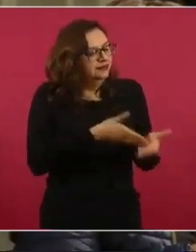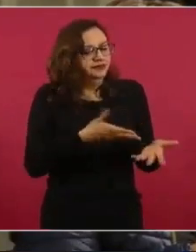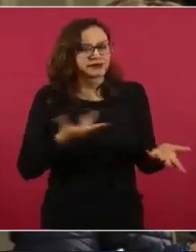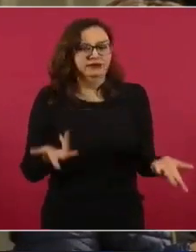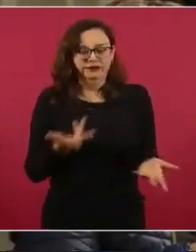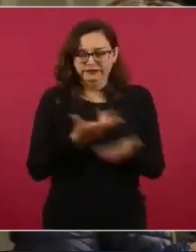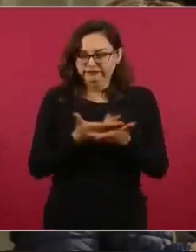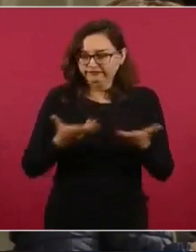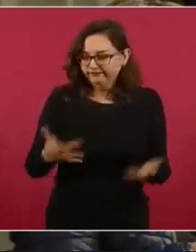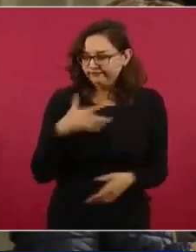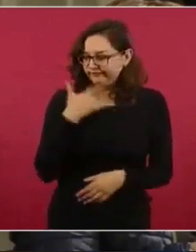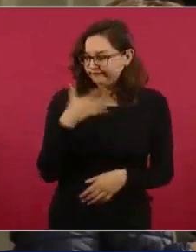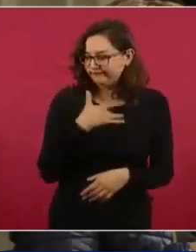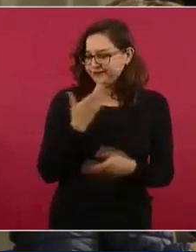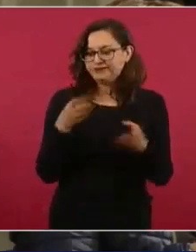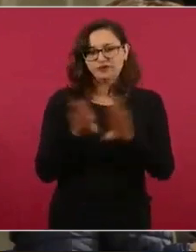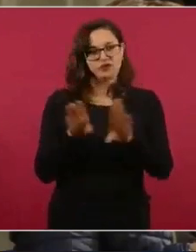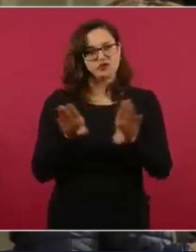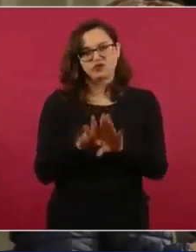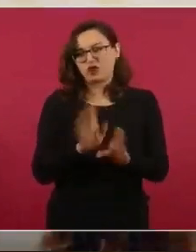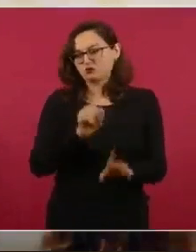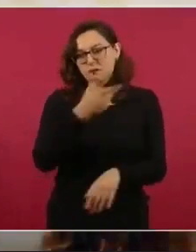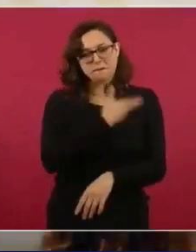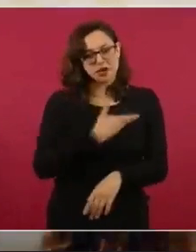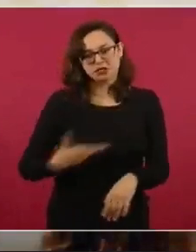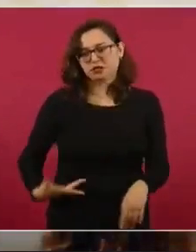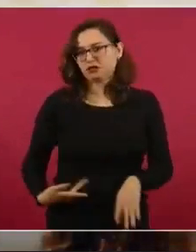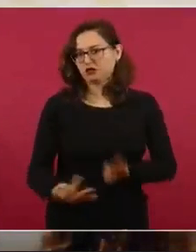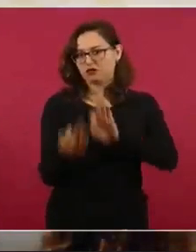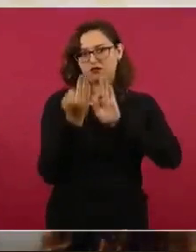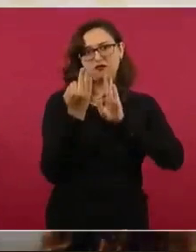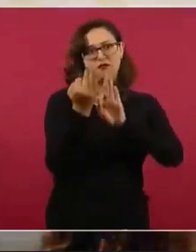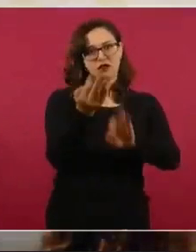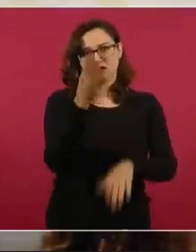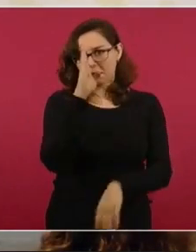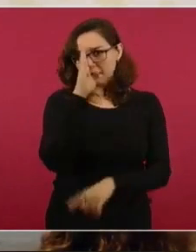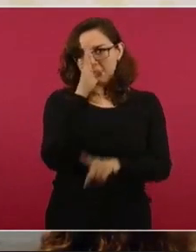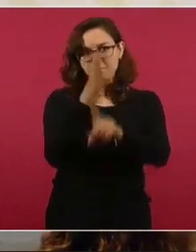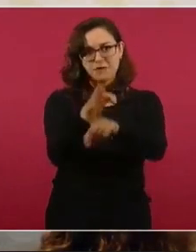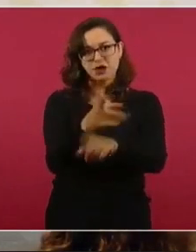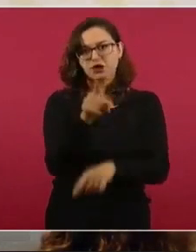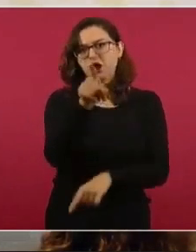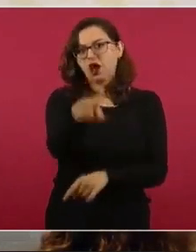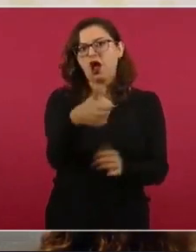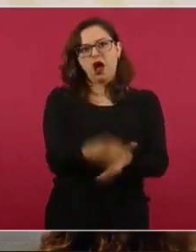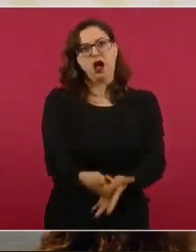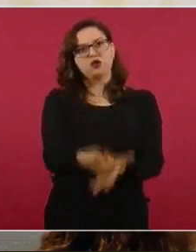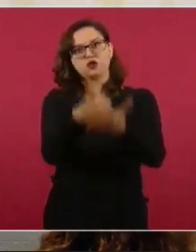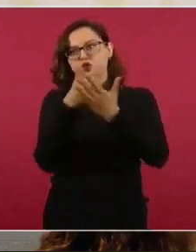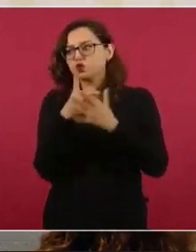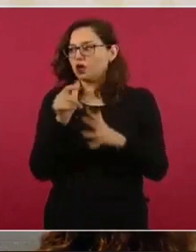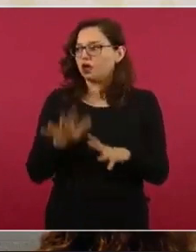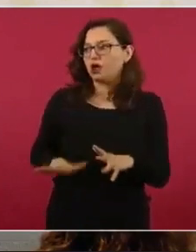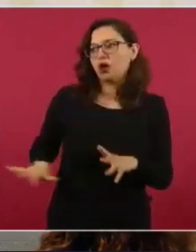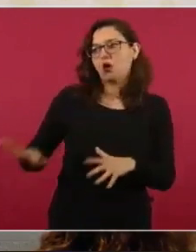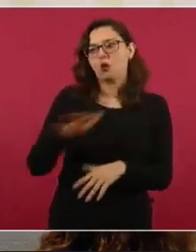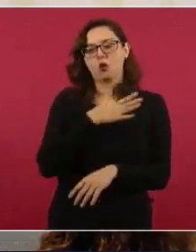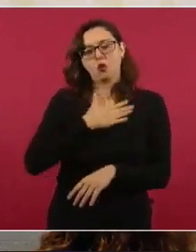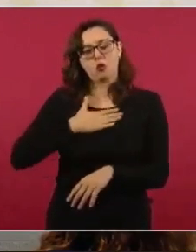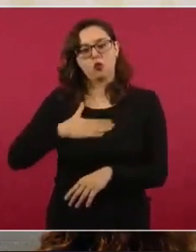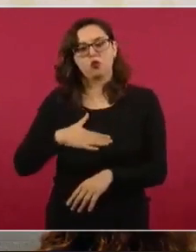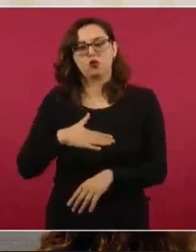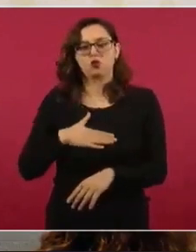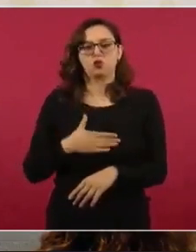les queda es una decisión directa de usted, del presidente de la República, para hacerles justicia social, la cual llevan esperando